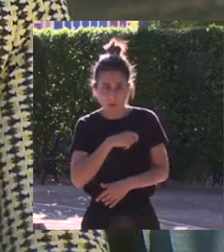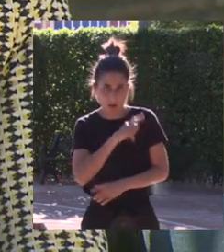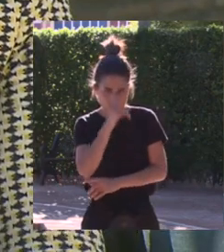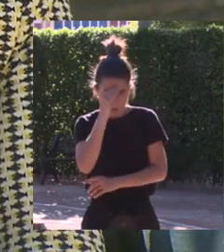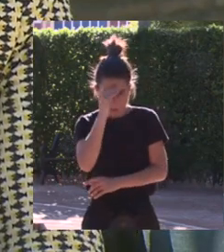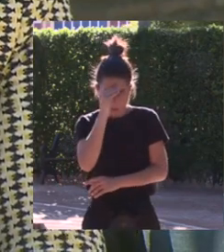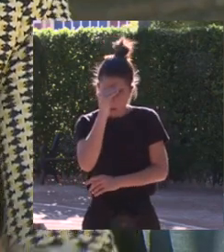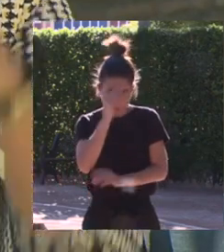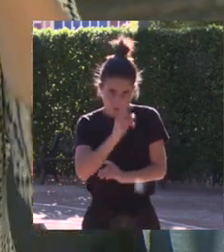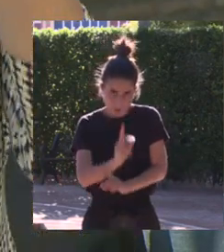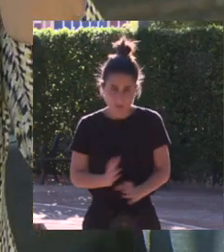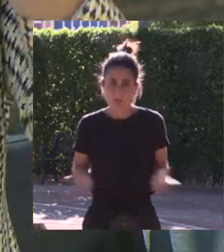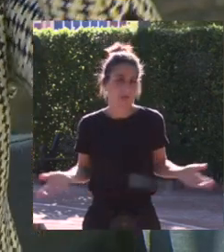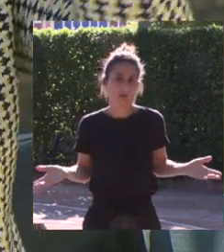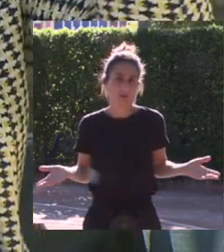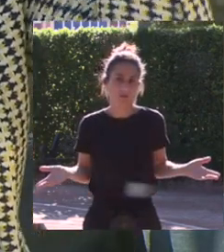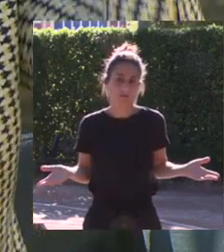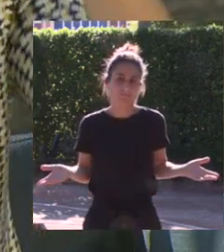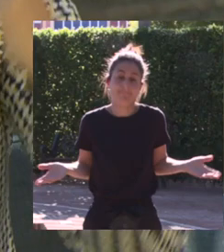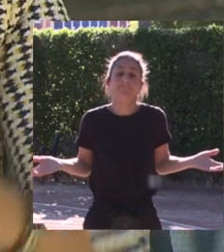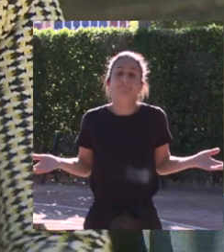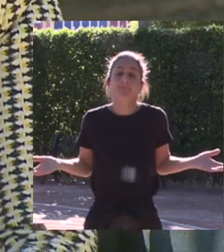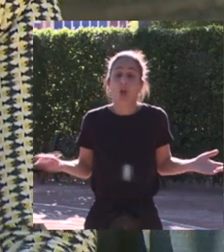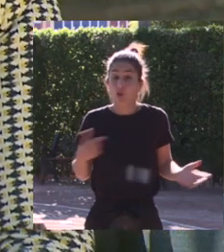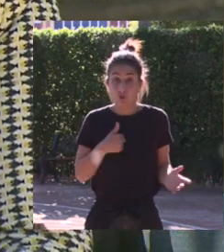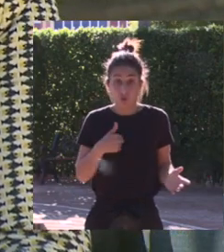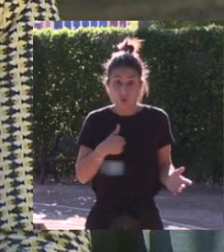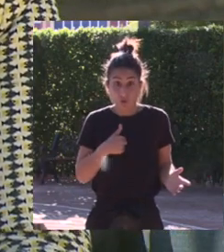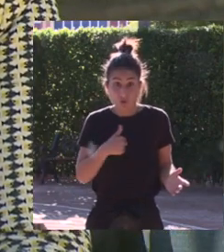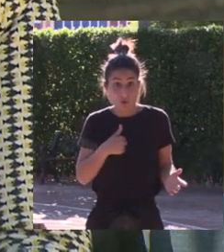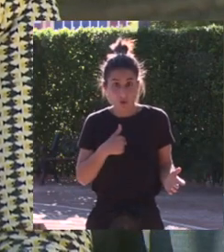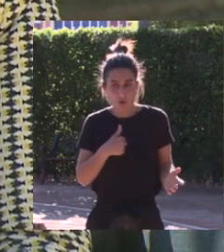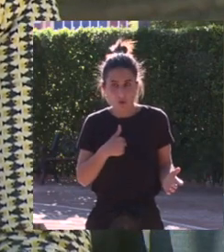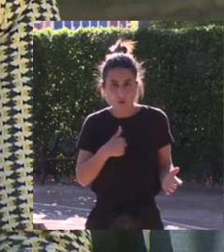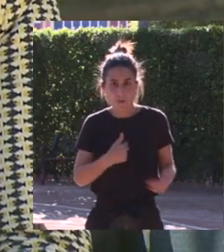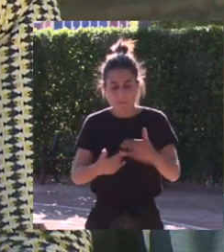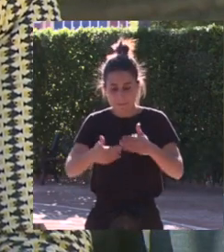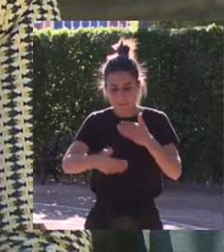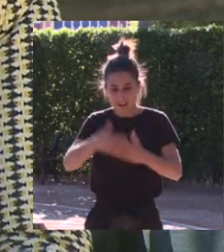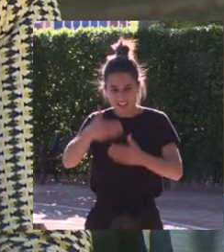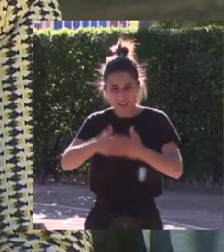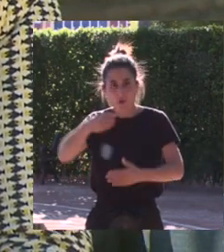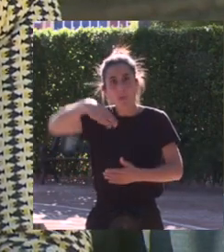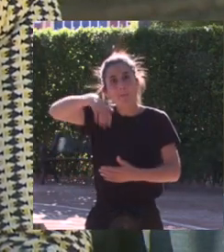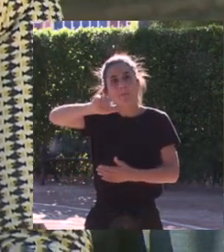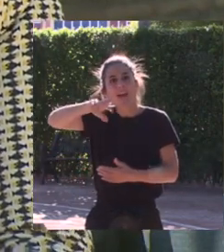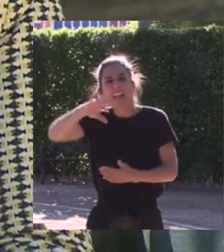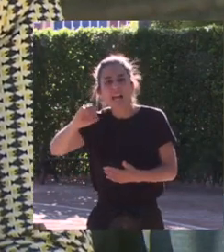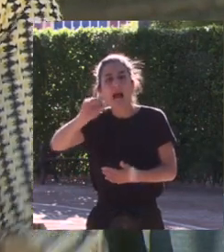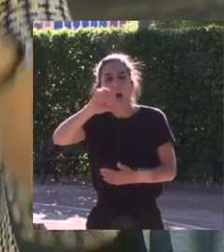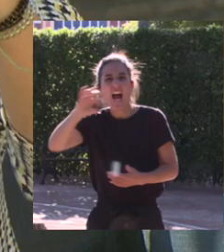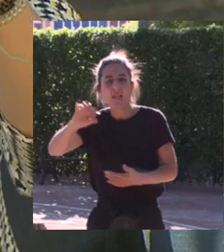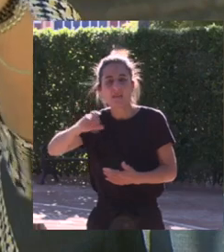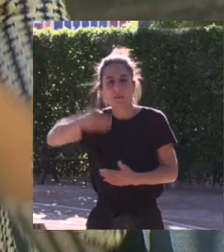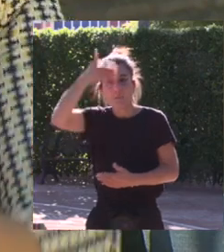a día de hoy en España yo no he ocupado la portada del marca ni del as no la he